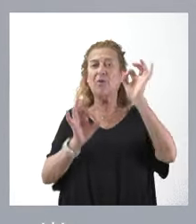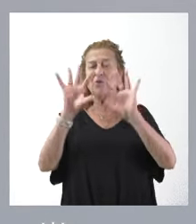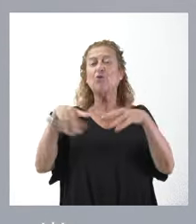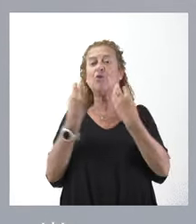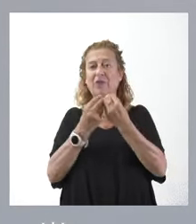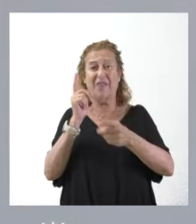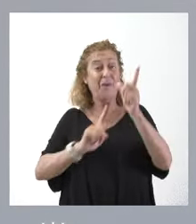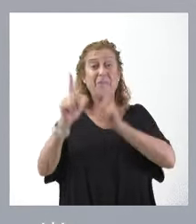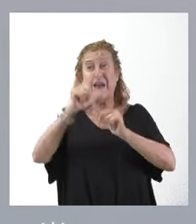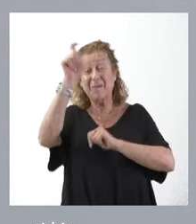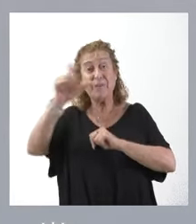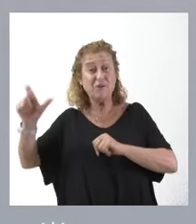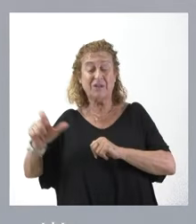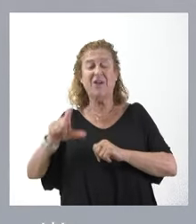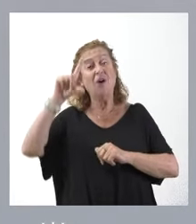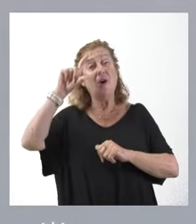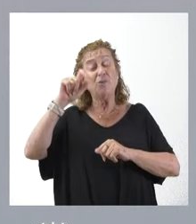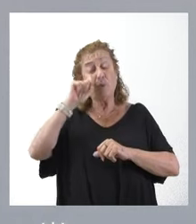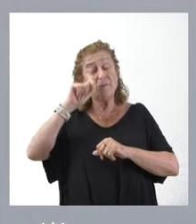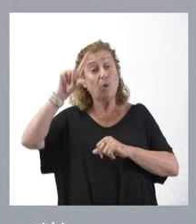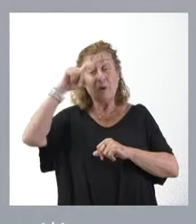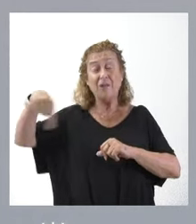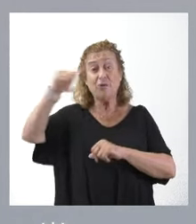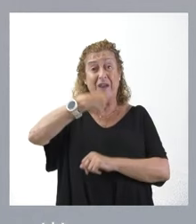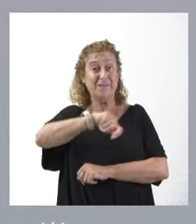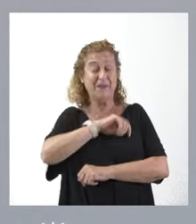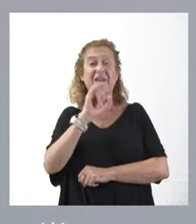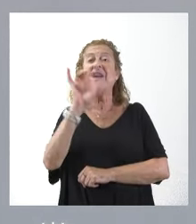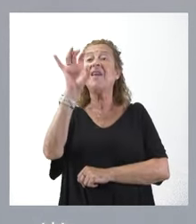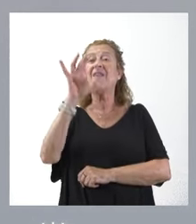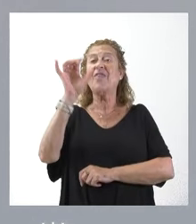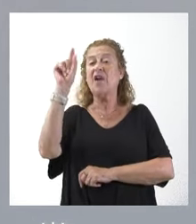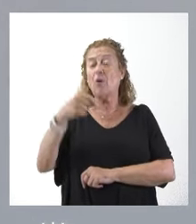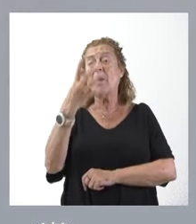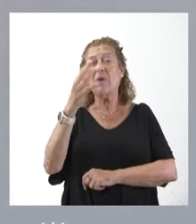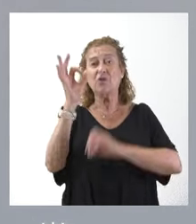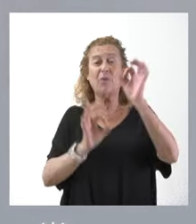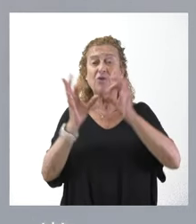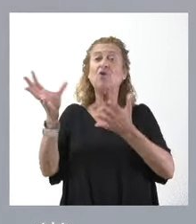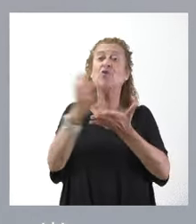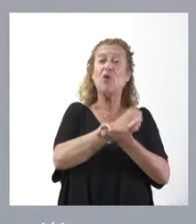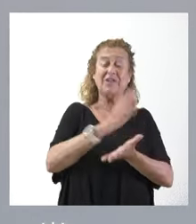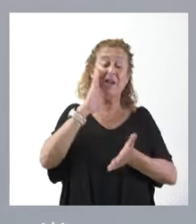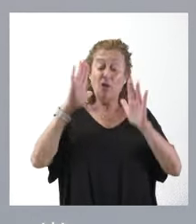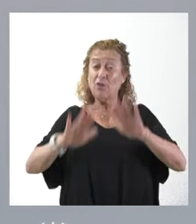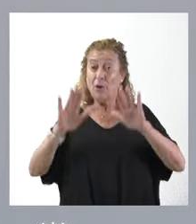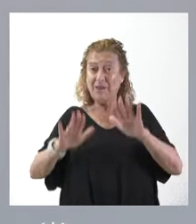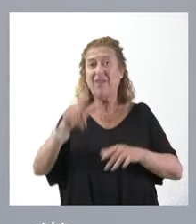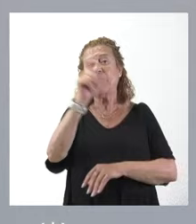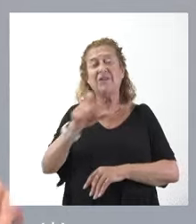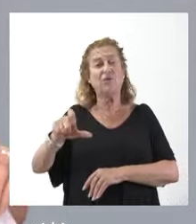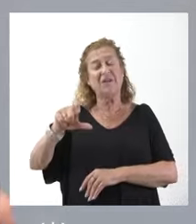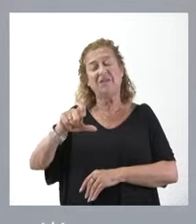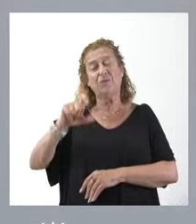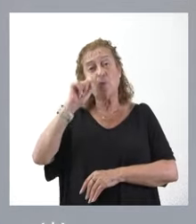de viajeros de turismo rural de toda España y el 15,4% de todas las perrotaciones de turismo rural de España.